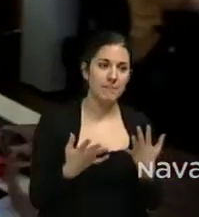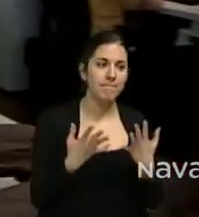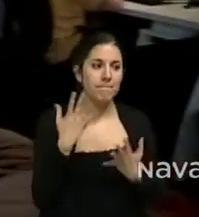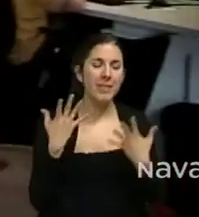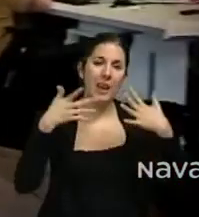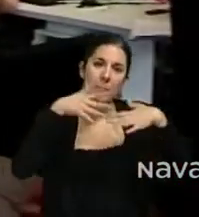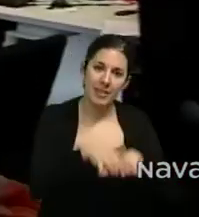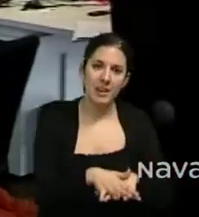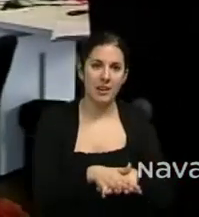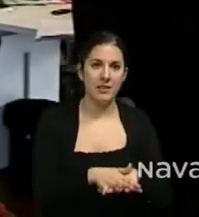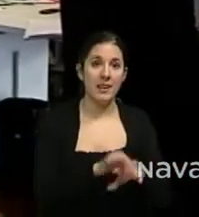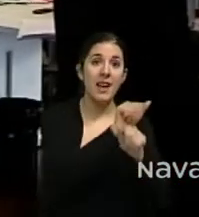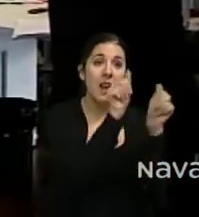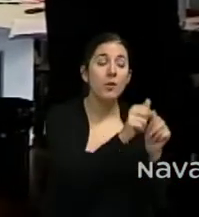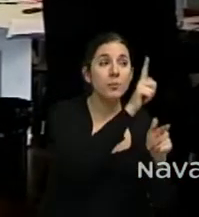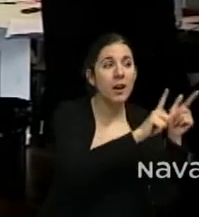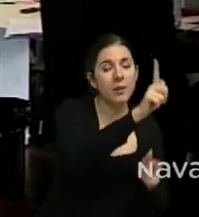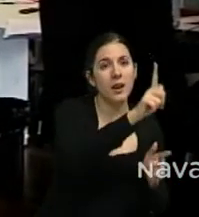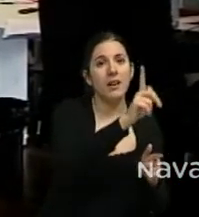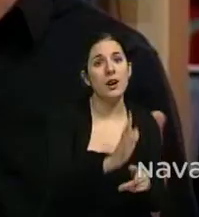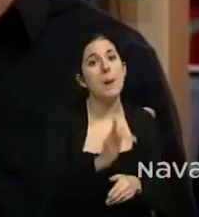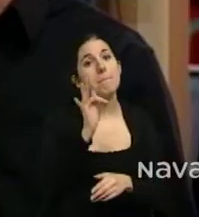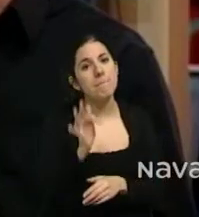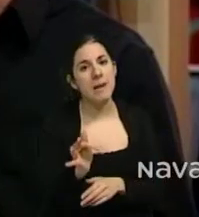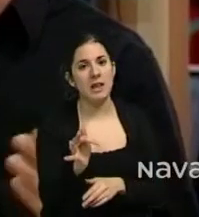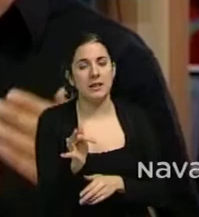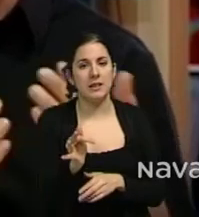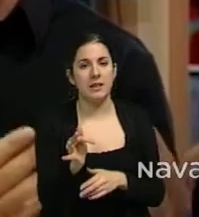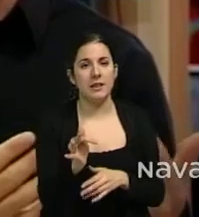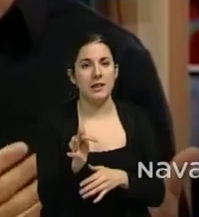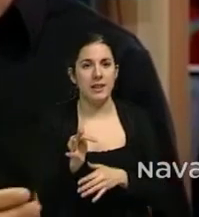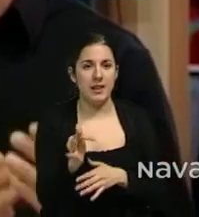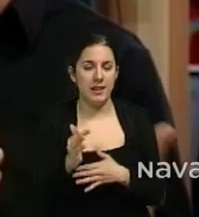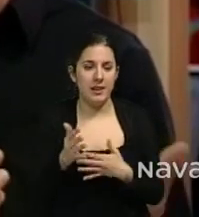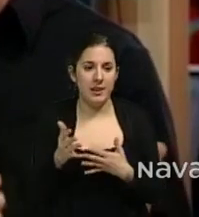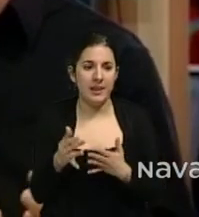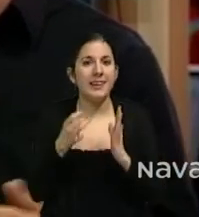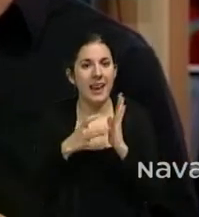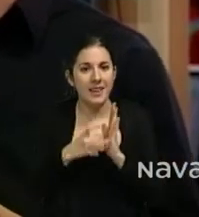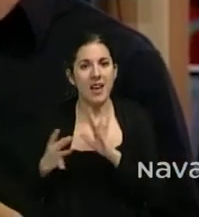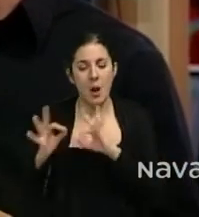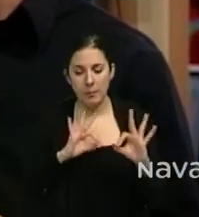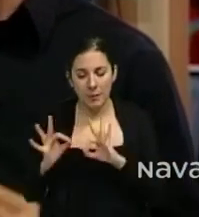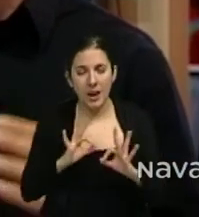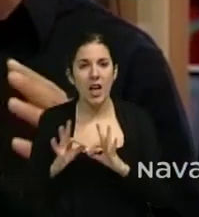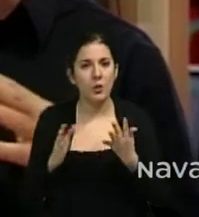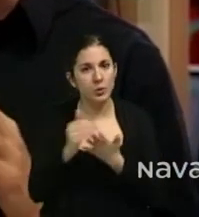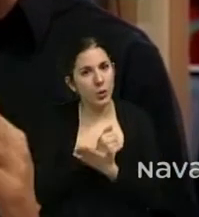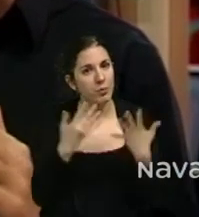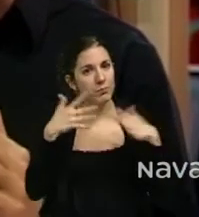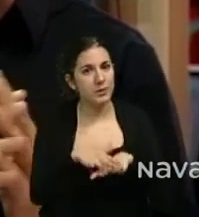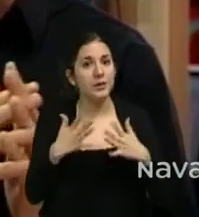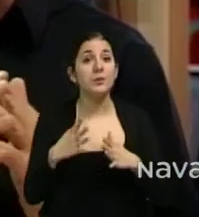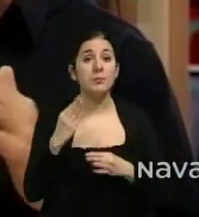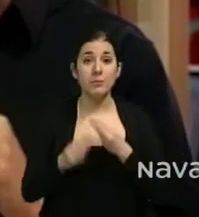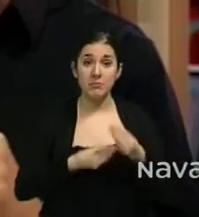la manera de salir con la de salir de una buena manera preparados. Entonces, lo que hemos hecho ha sido, pues estos